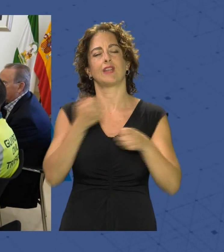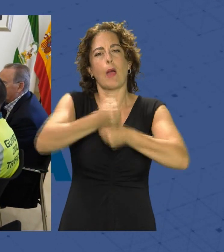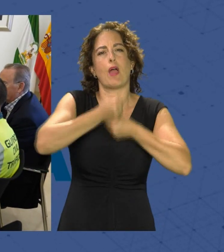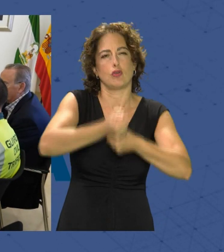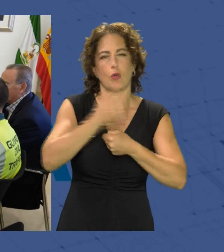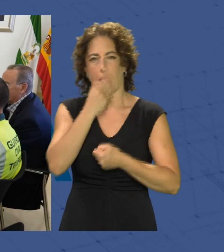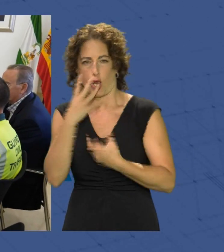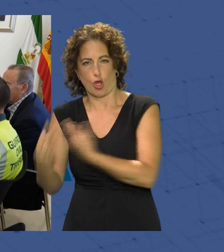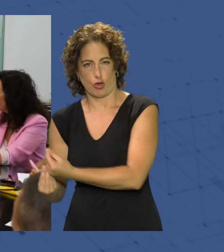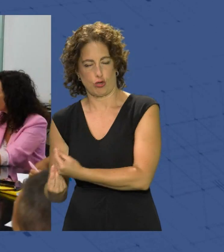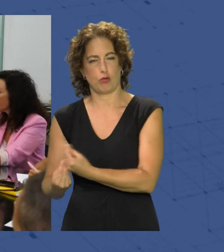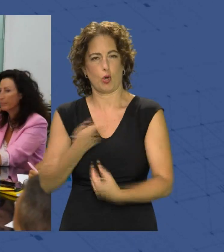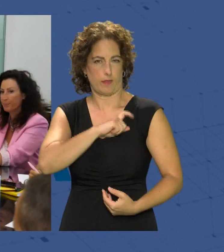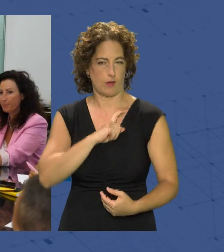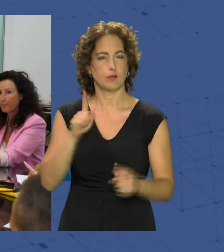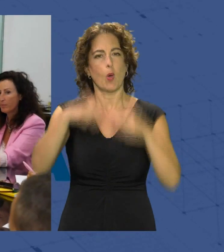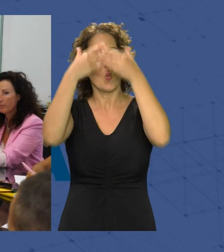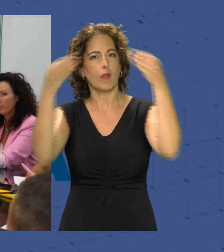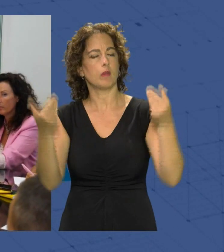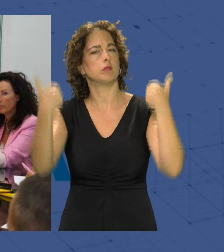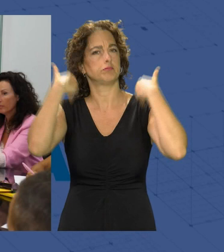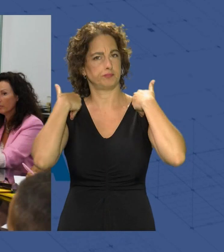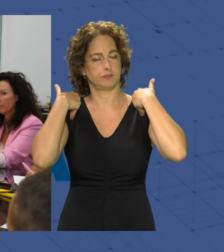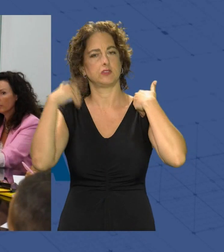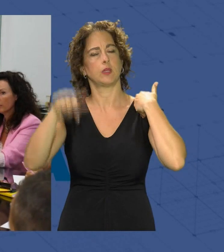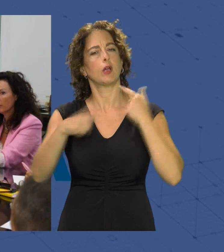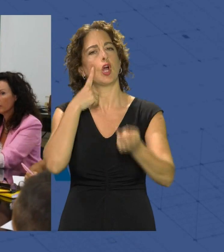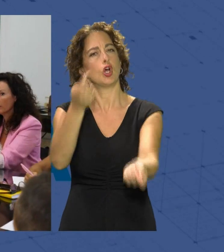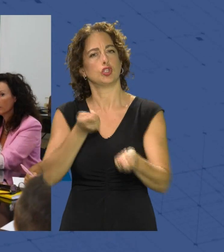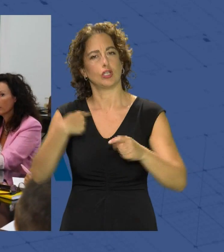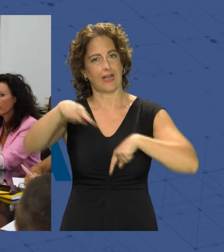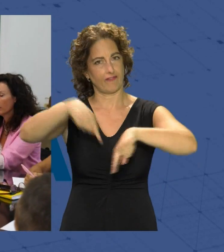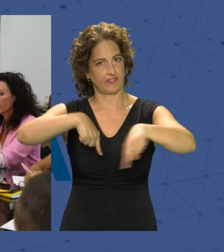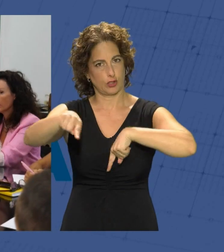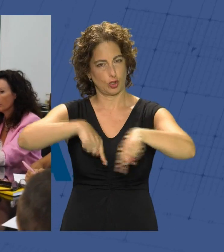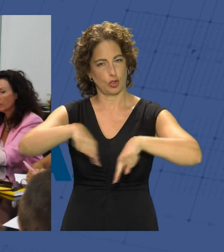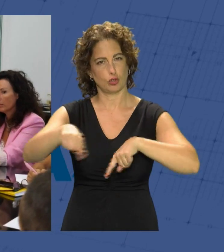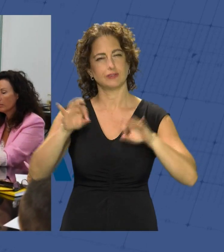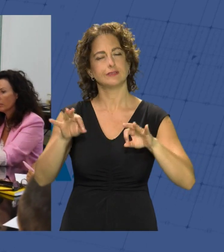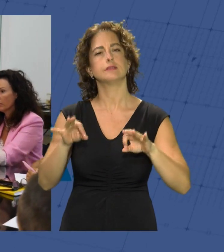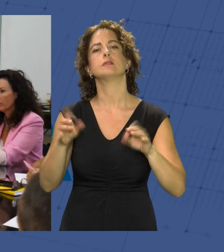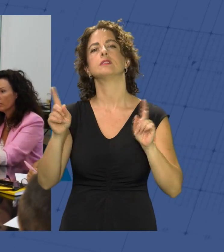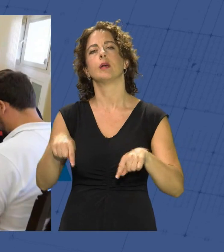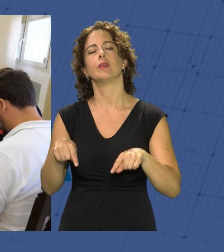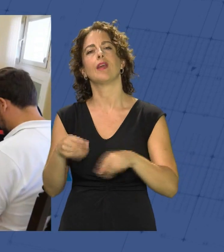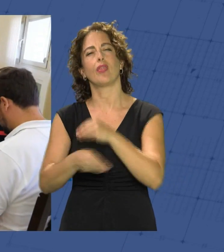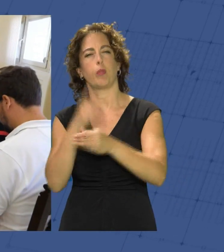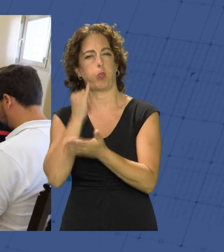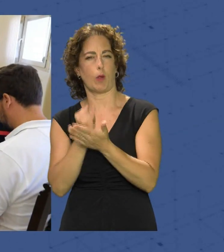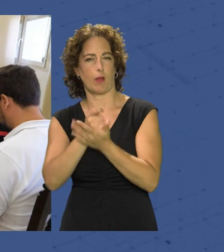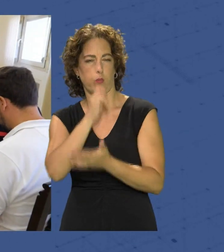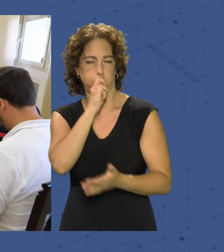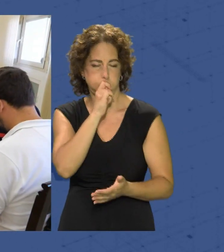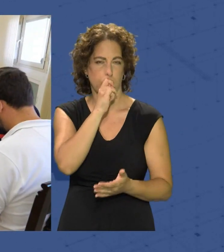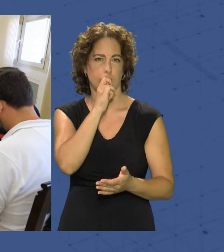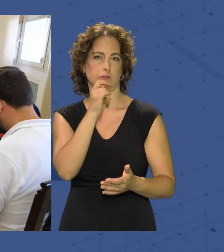y caninas también la Guardia Civil se encargará como parte de este dispositivo del control de tráfico a través de las unidades de tráfico y la realización de pruebas de alcoholemia y de